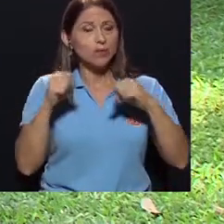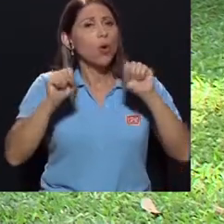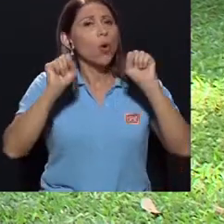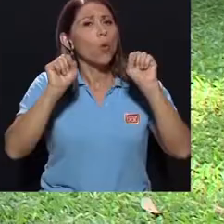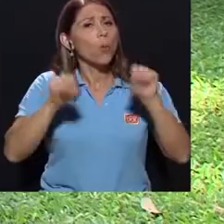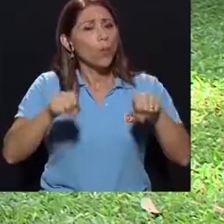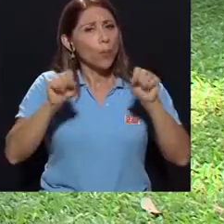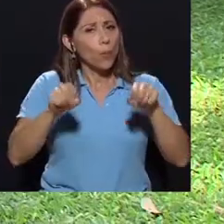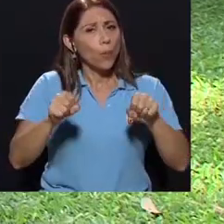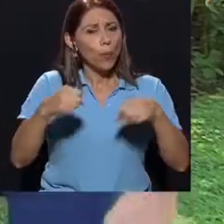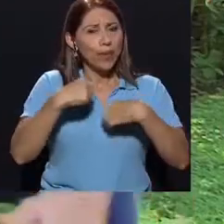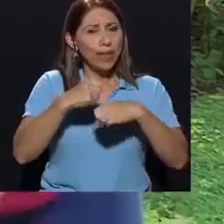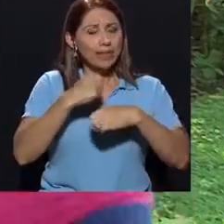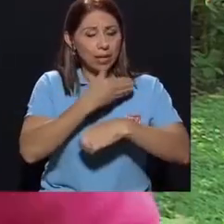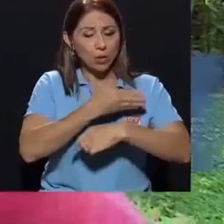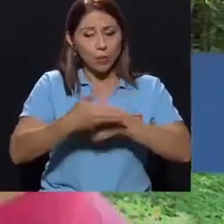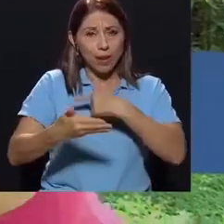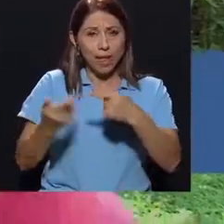adelantar los brazos